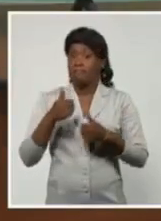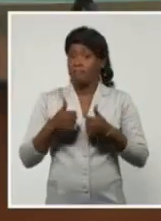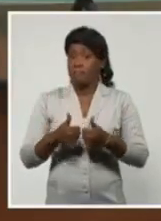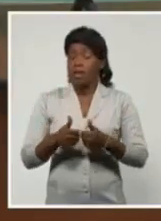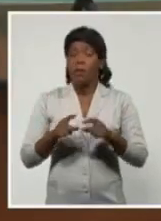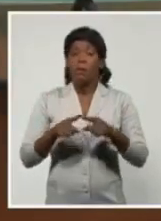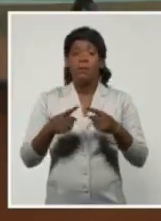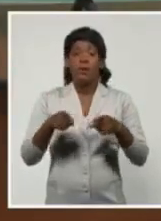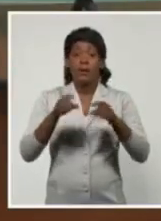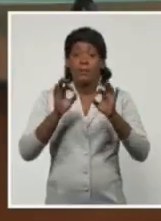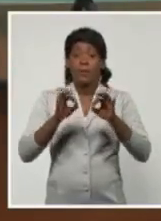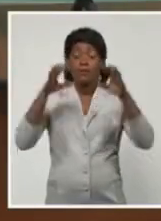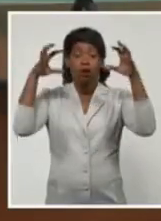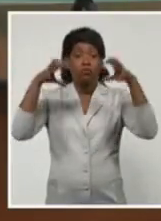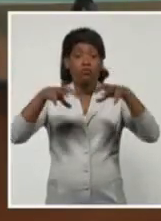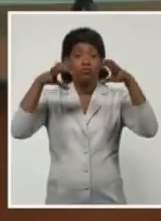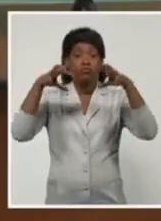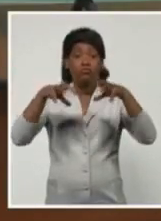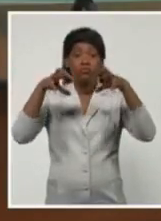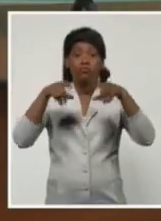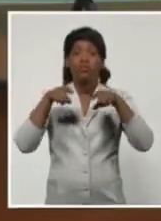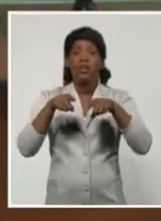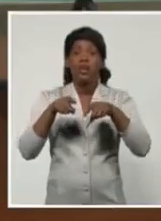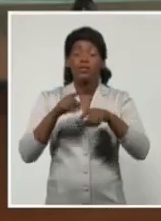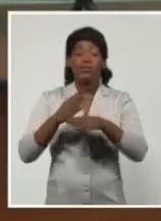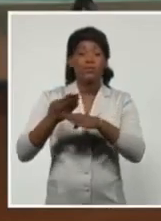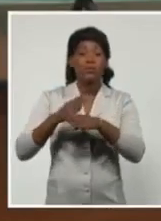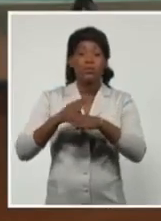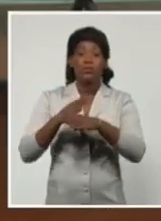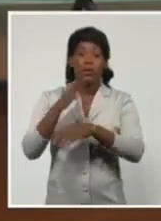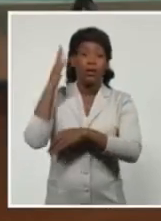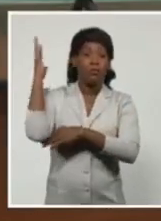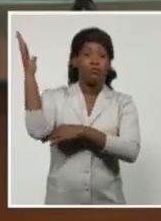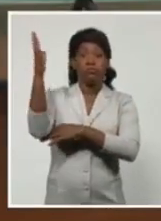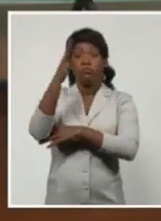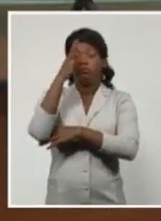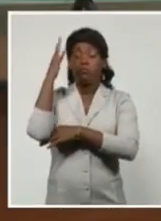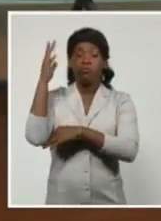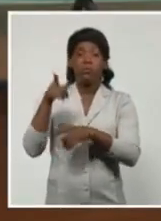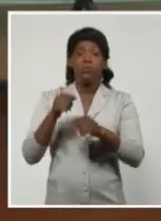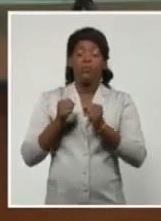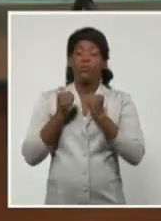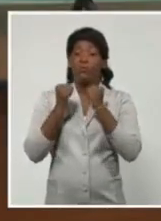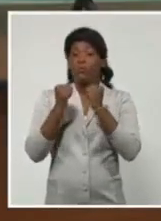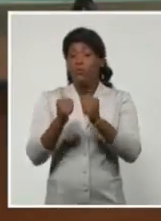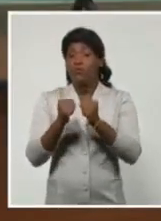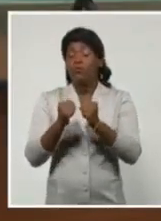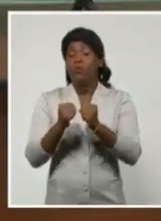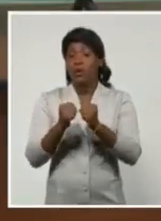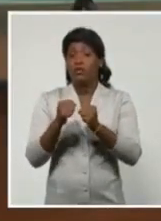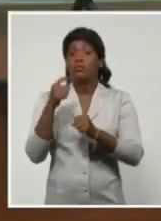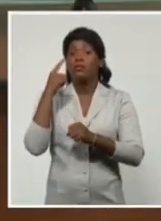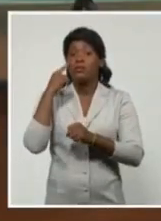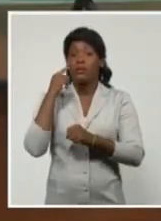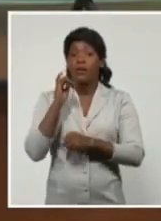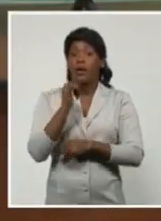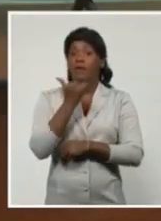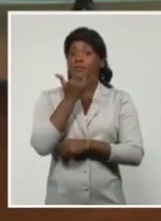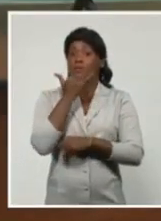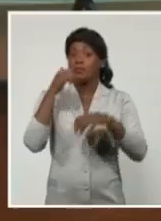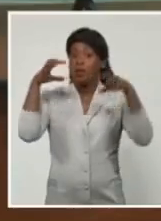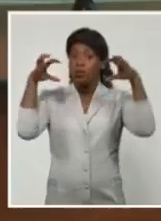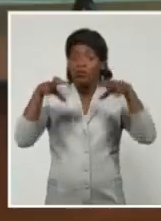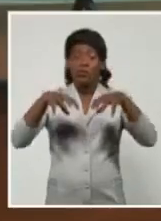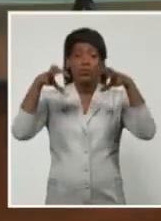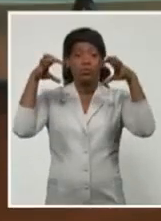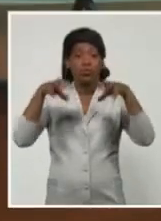los elementos de una tormenta tropical, de este fenómeno meteorológico que más daño puede hacer, sobre